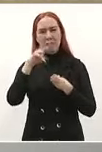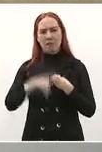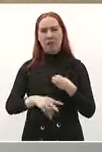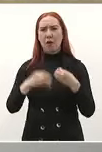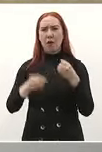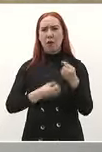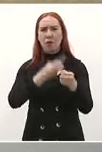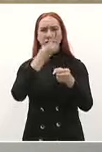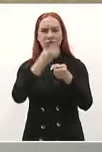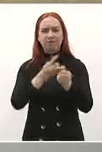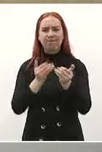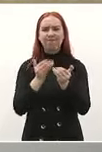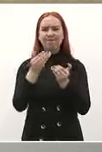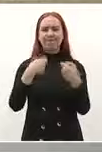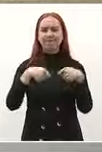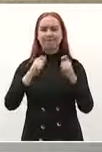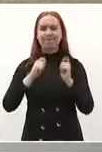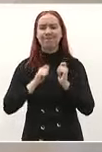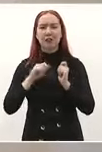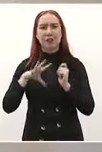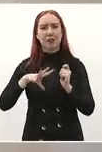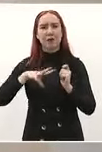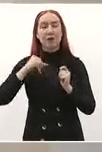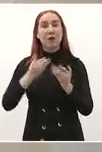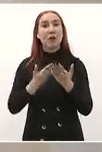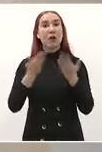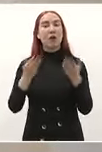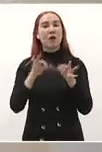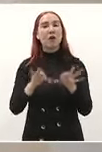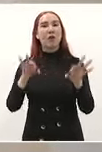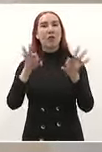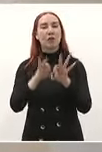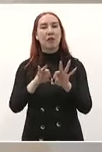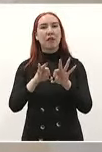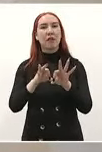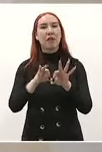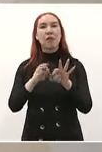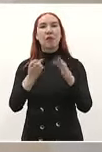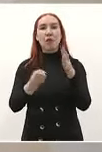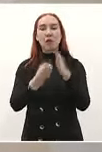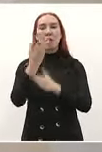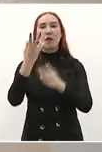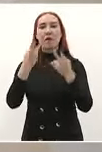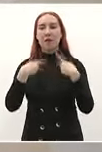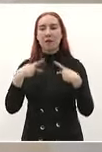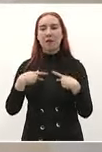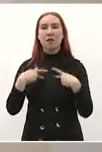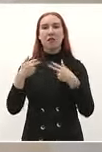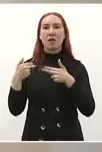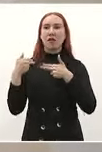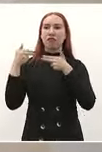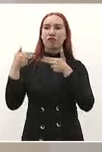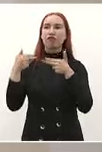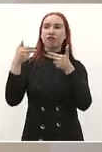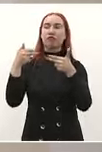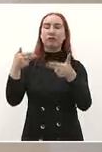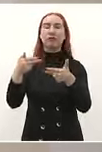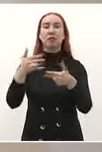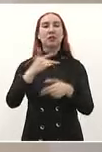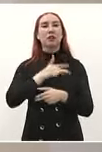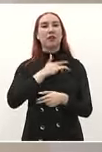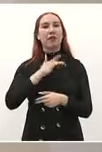tenemos que pensar en la nueva generación vamos a sentir muy orgullosos de